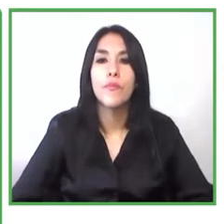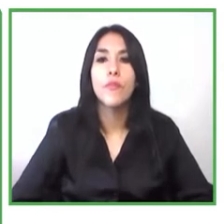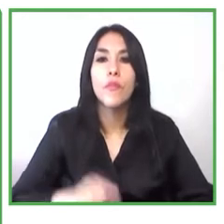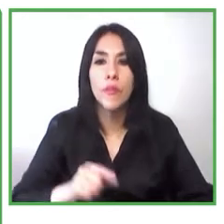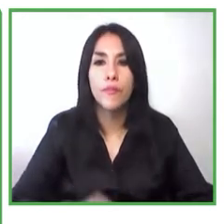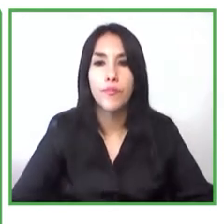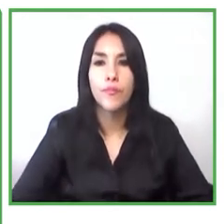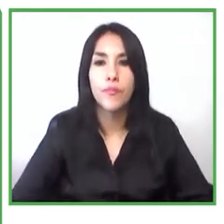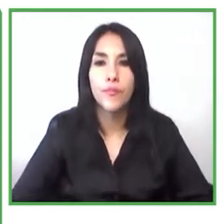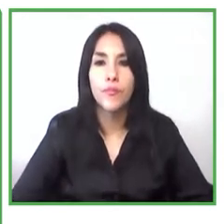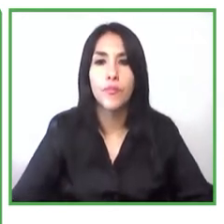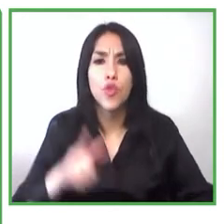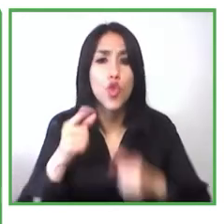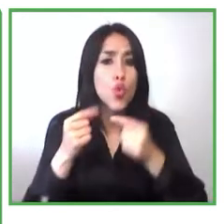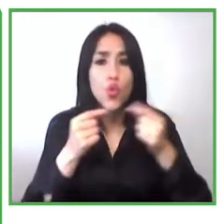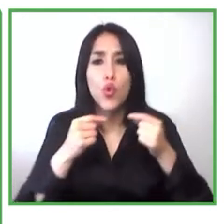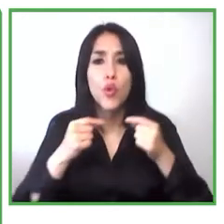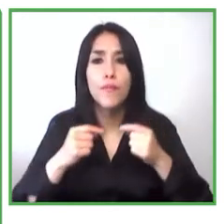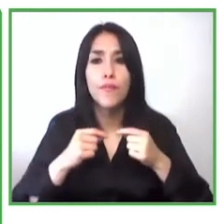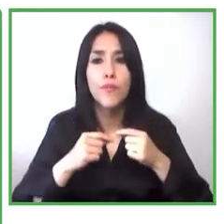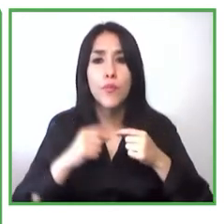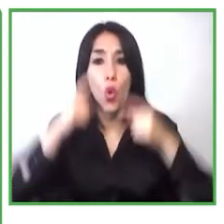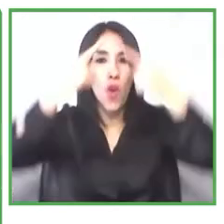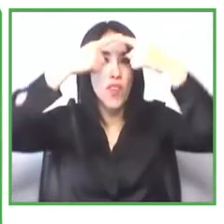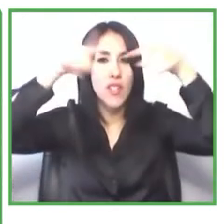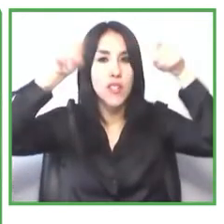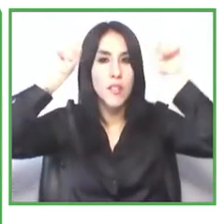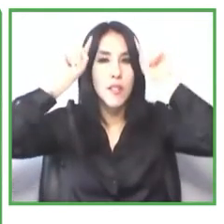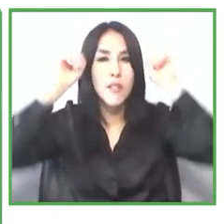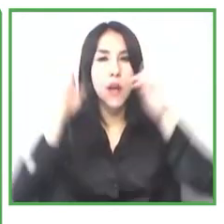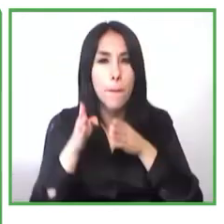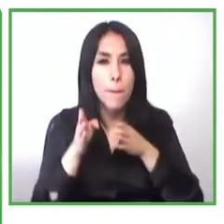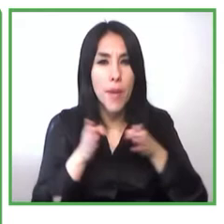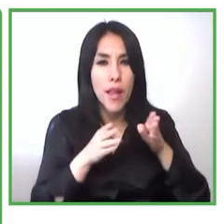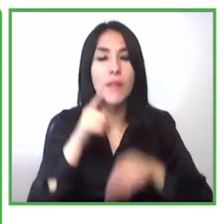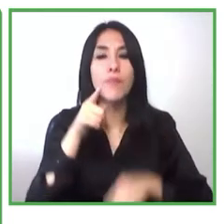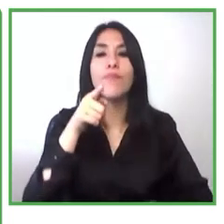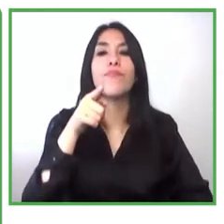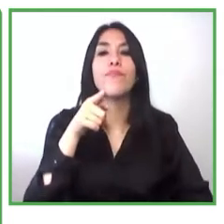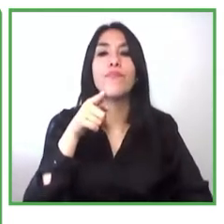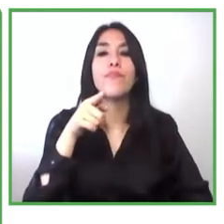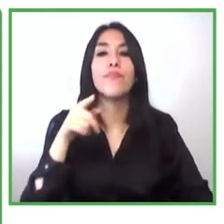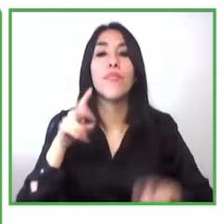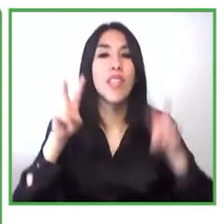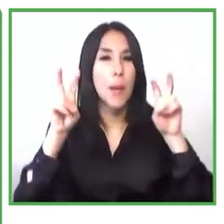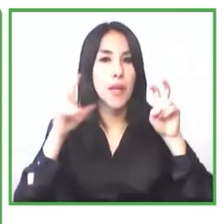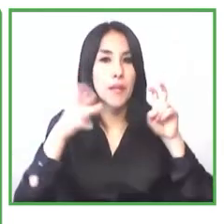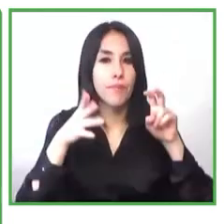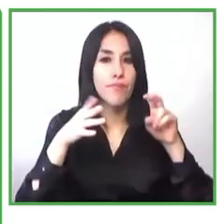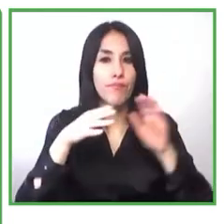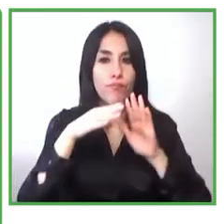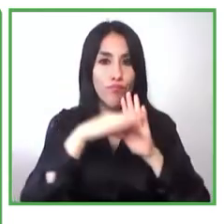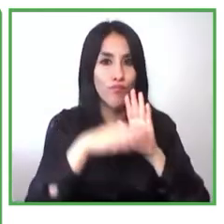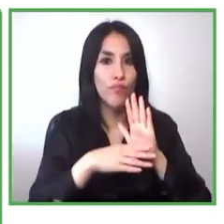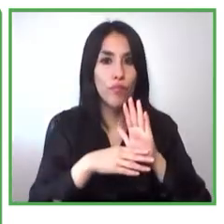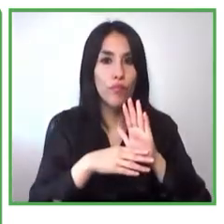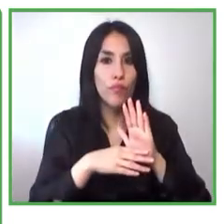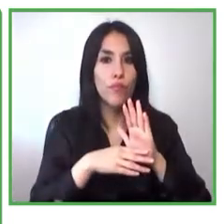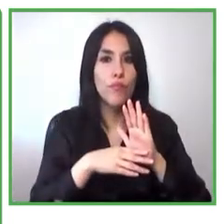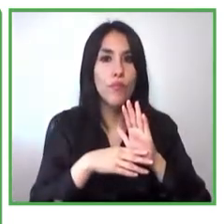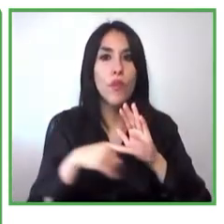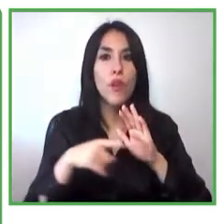unidad productiva que en el marco de este proyecto lo hemos venido consolidando y lo hemos venido organizando para que no solamente